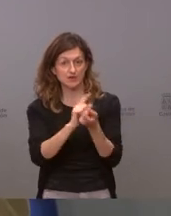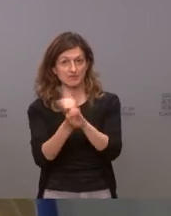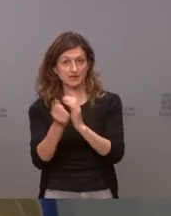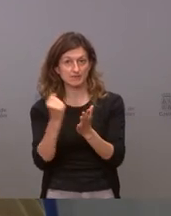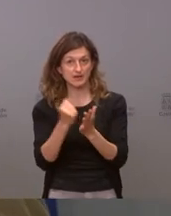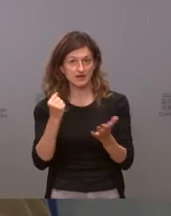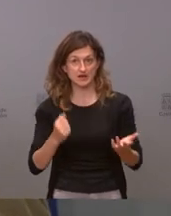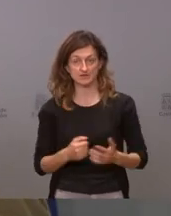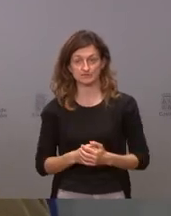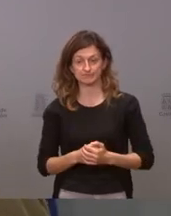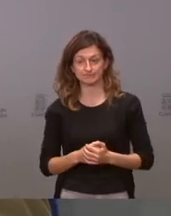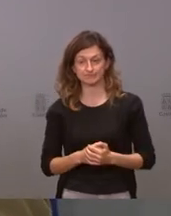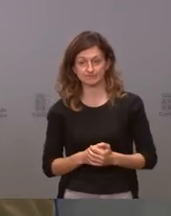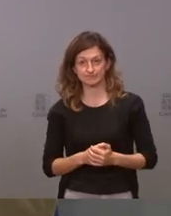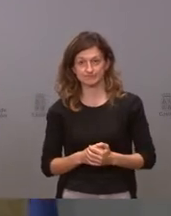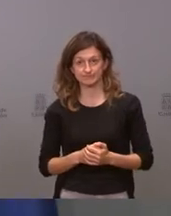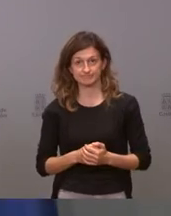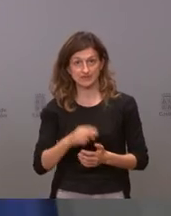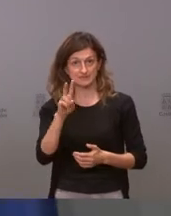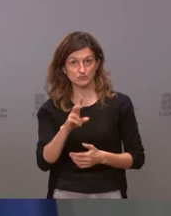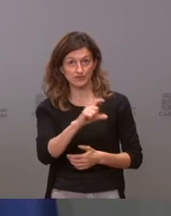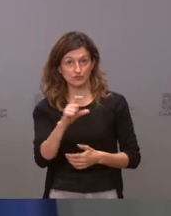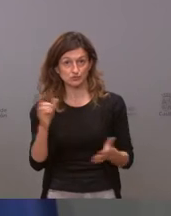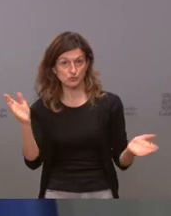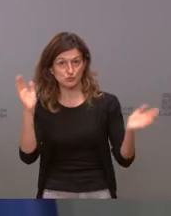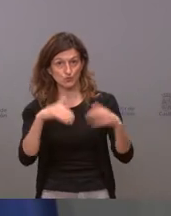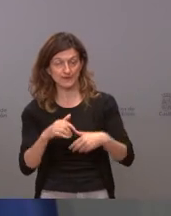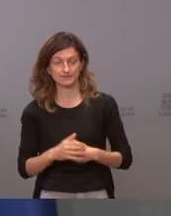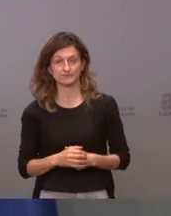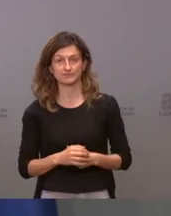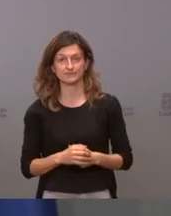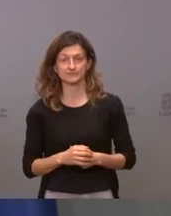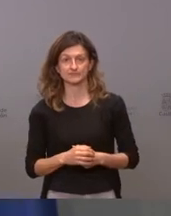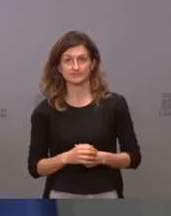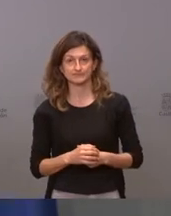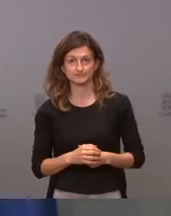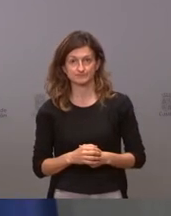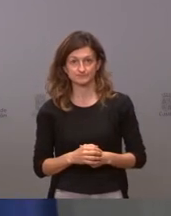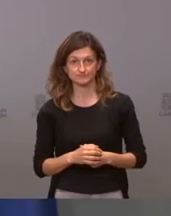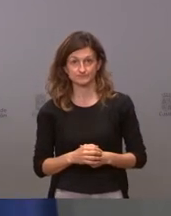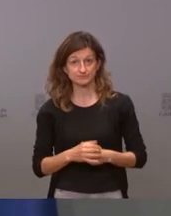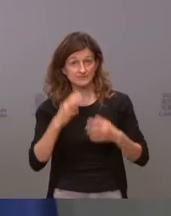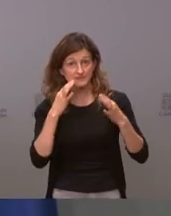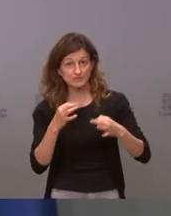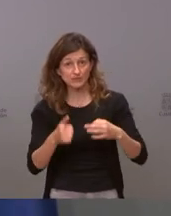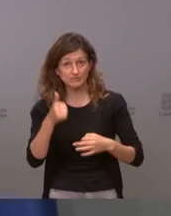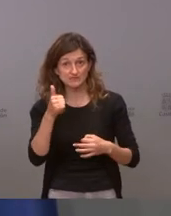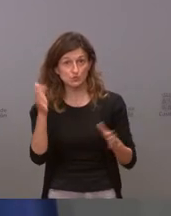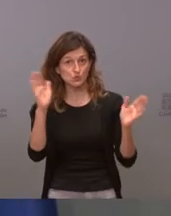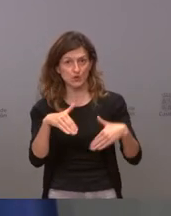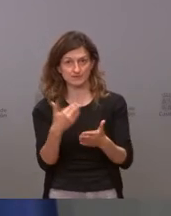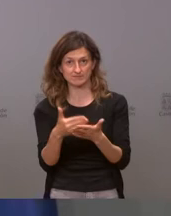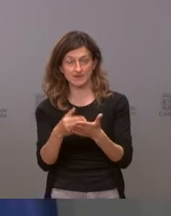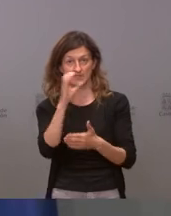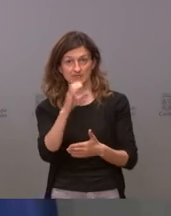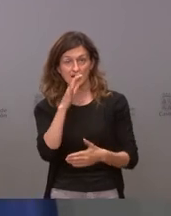el laboratorio para la segunda dosis no la hay de mayor seguridad no la hay en